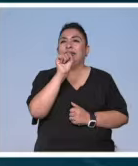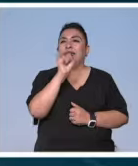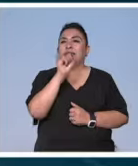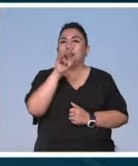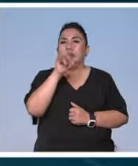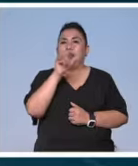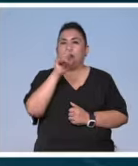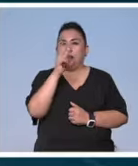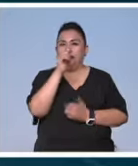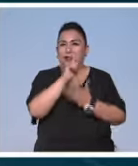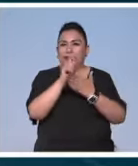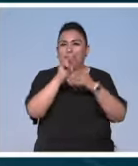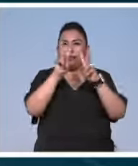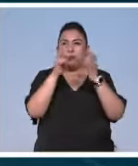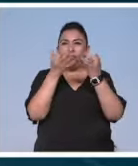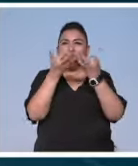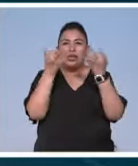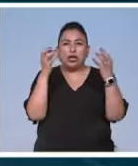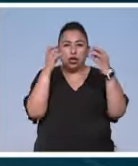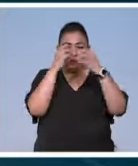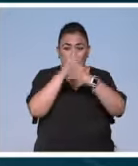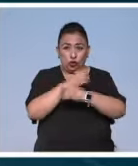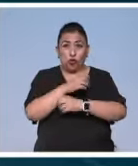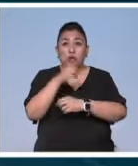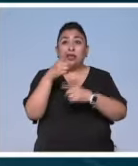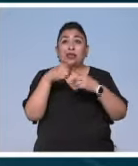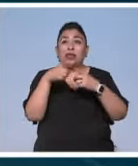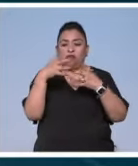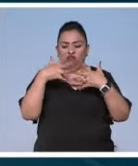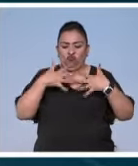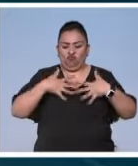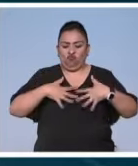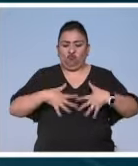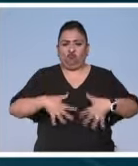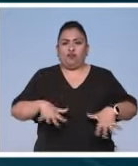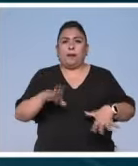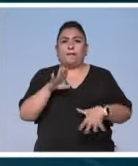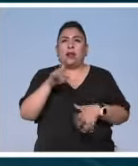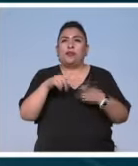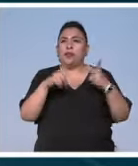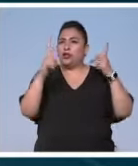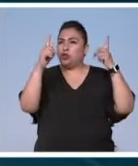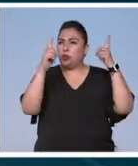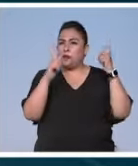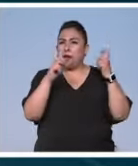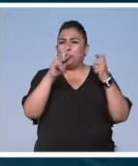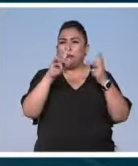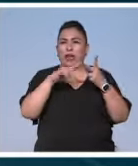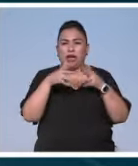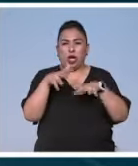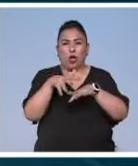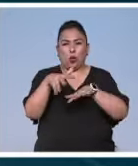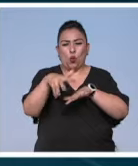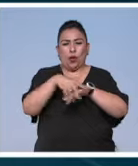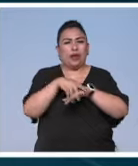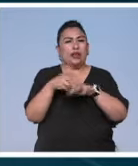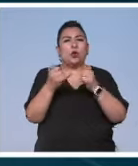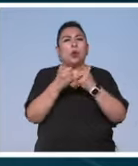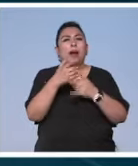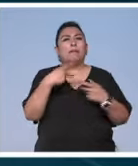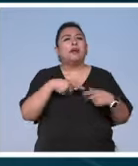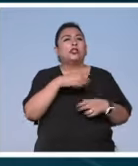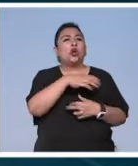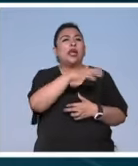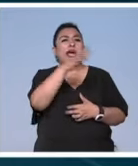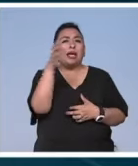escribe en la tierra oscura que los emisarios vestían ropa de manta sombreros de paja y guaraches como los campesinos